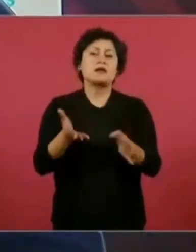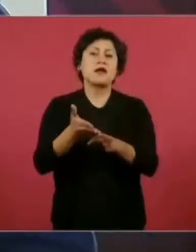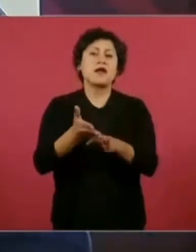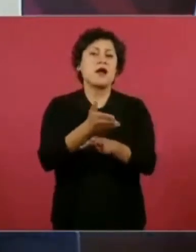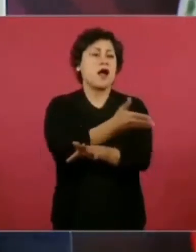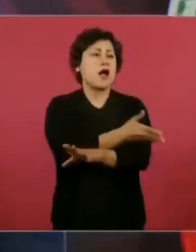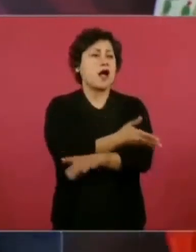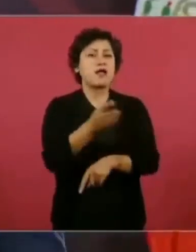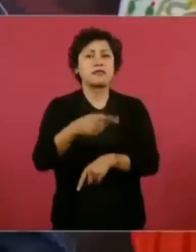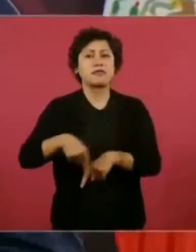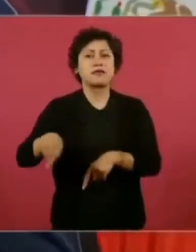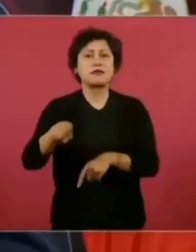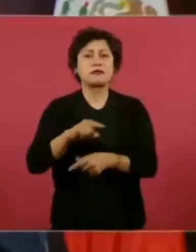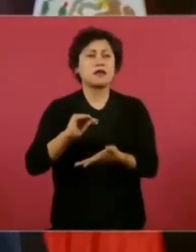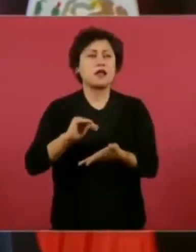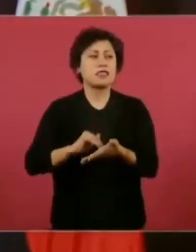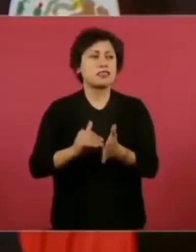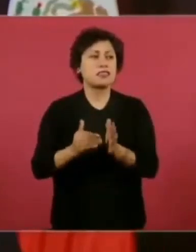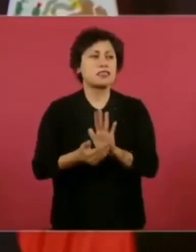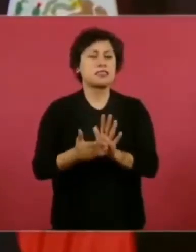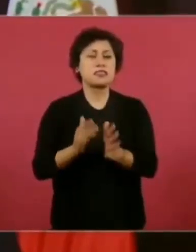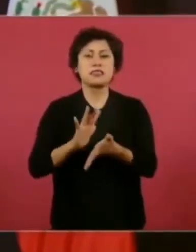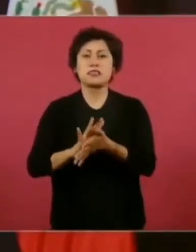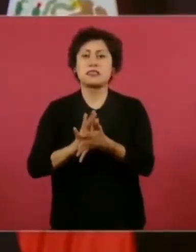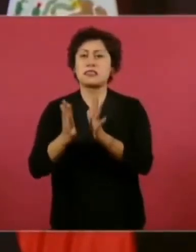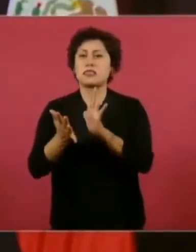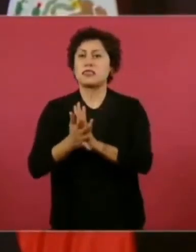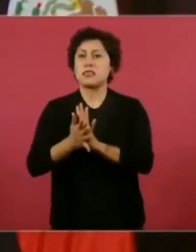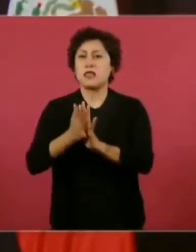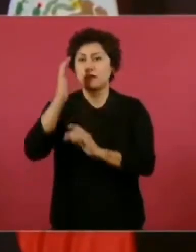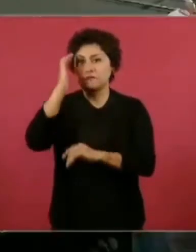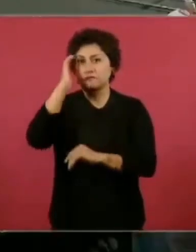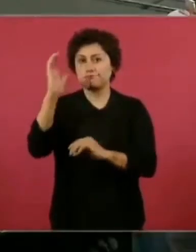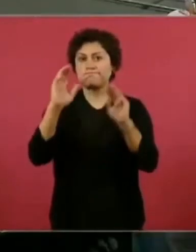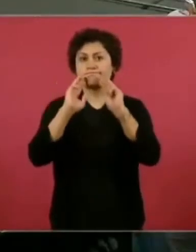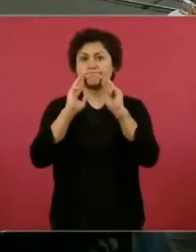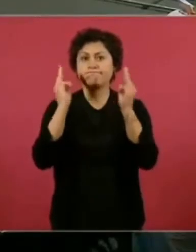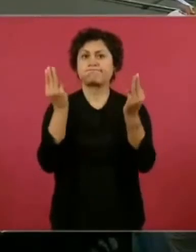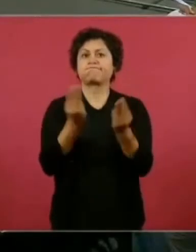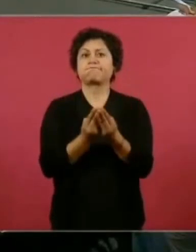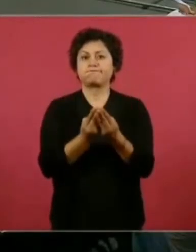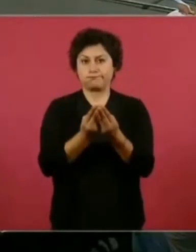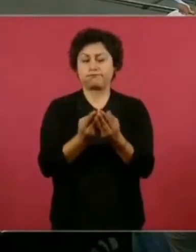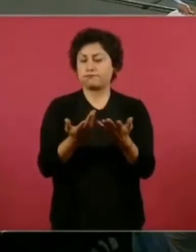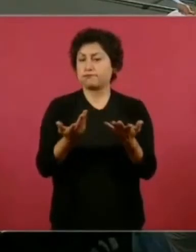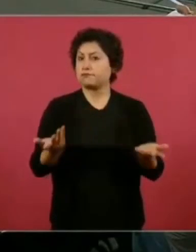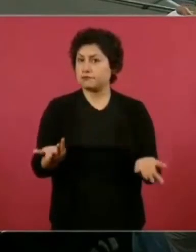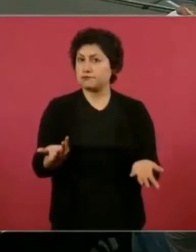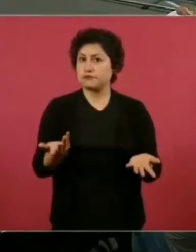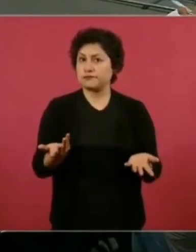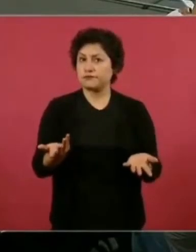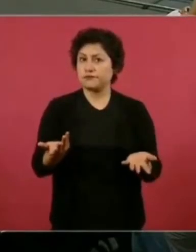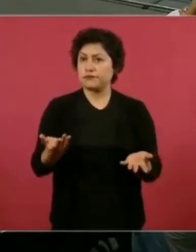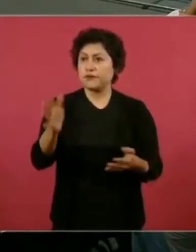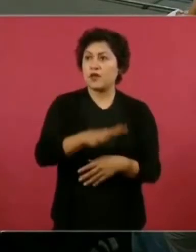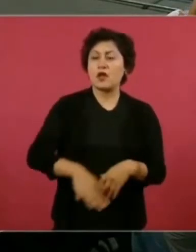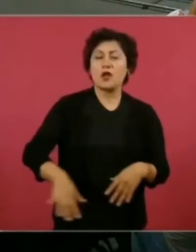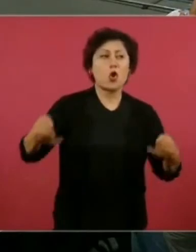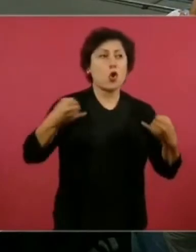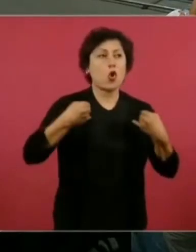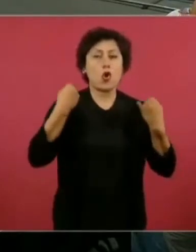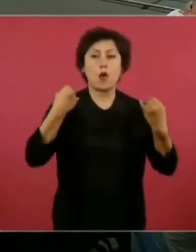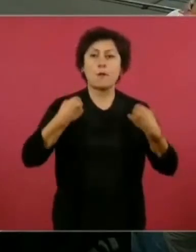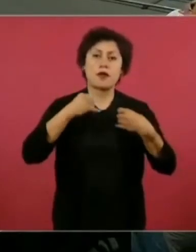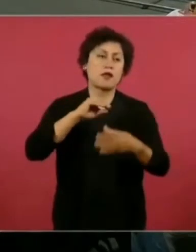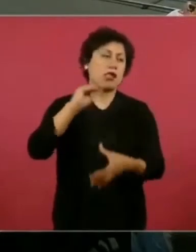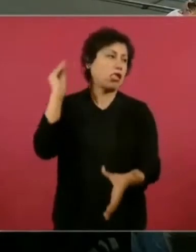autoridades con la delincuencia, abandonaron a los jóvenes, abandonaron al